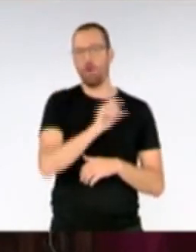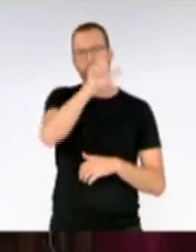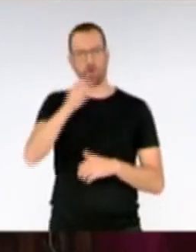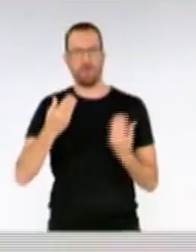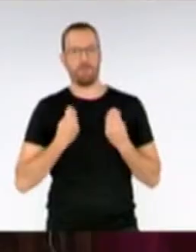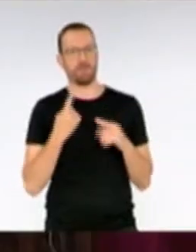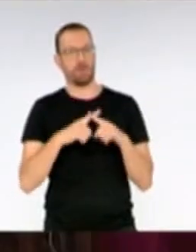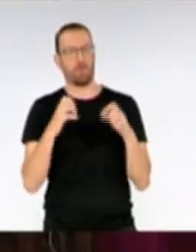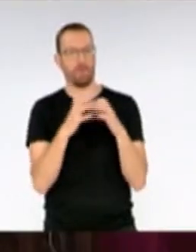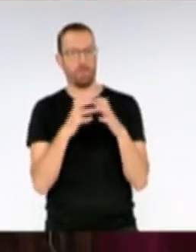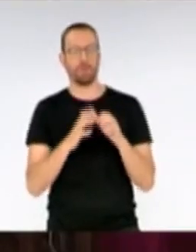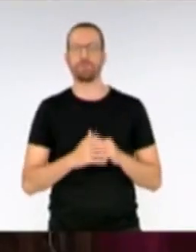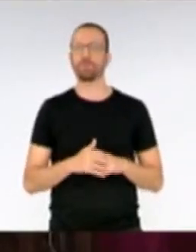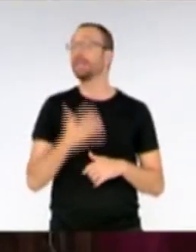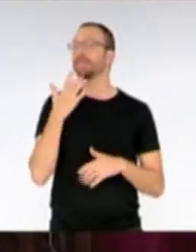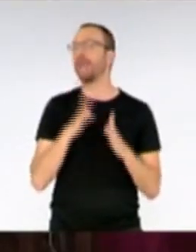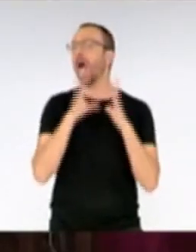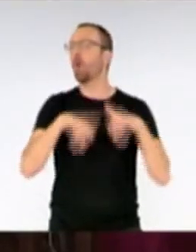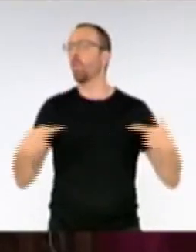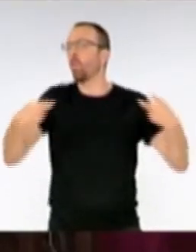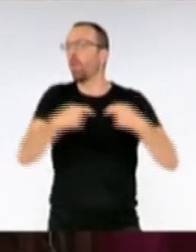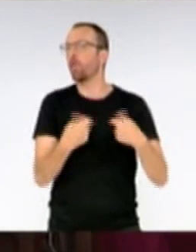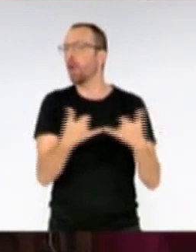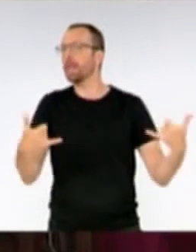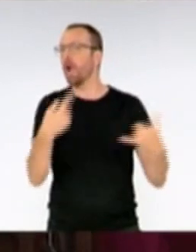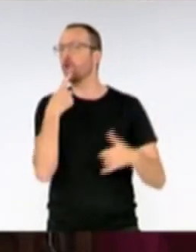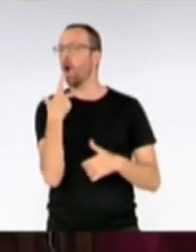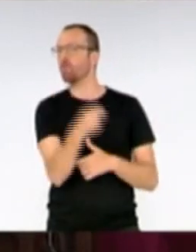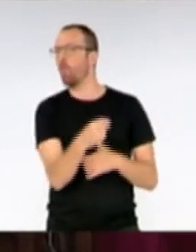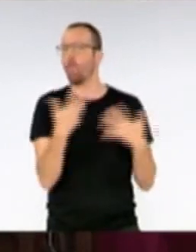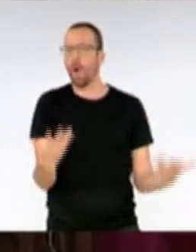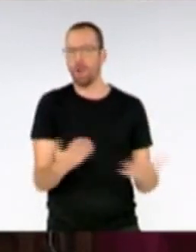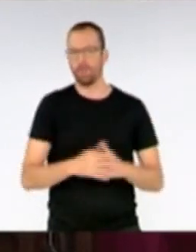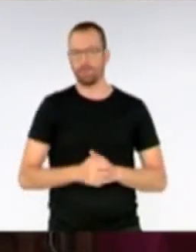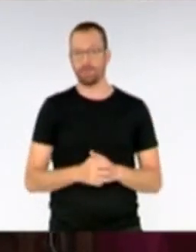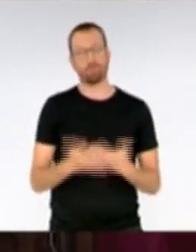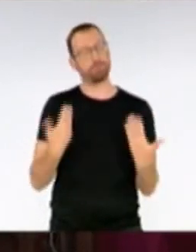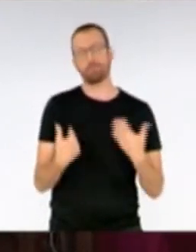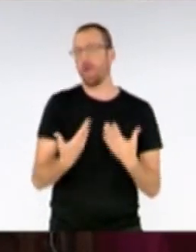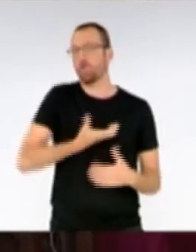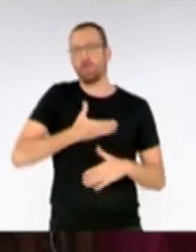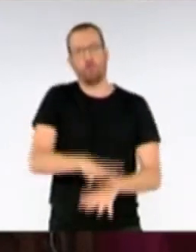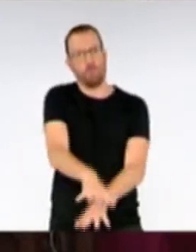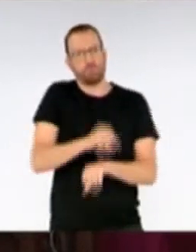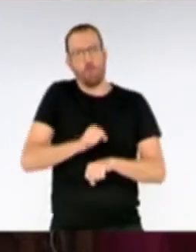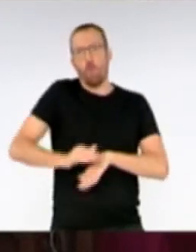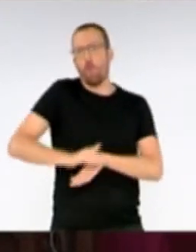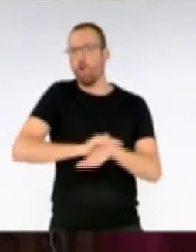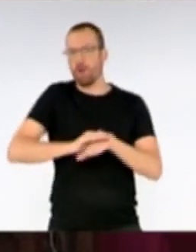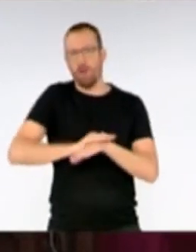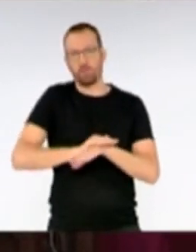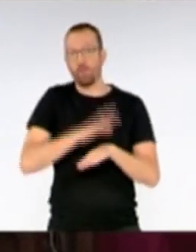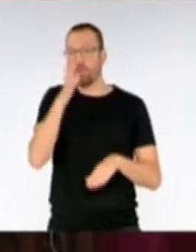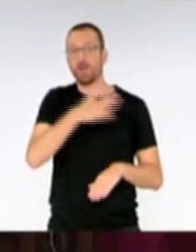de Santa Cruz de la Palma. ¿Ante posibles pactos tiene alguna línea roja? Nosotros lo que vamos a hacer es gobernar y por eso estamos aquí, para